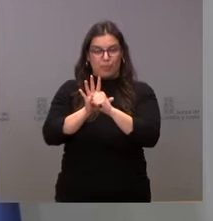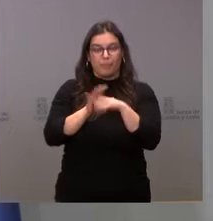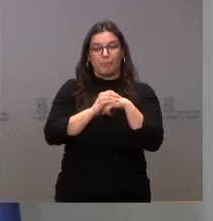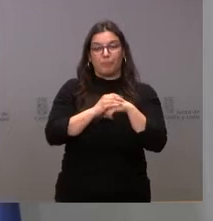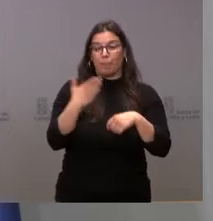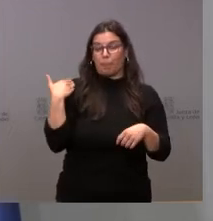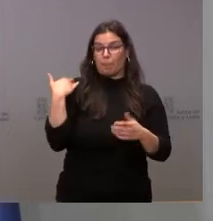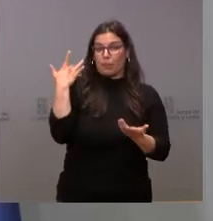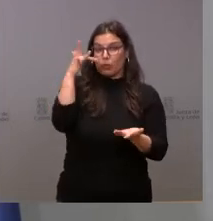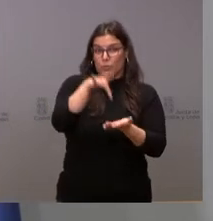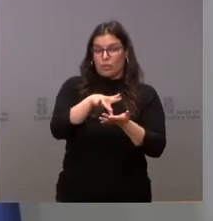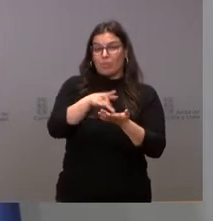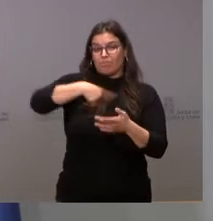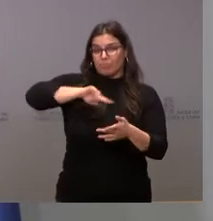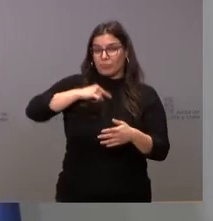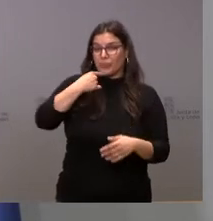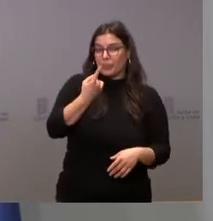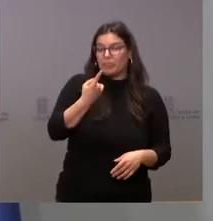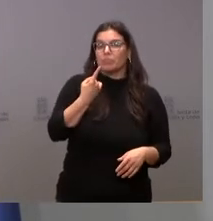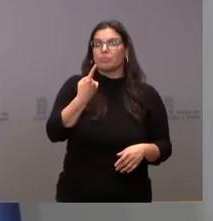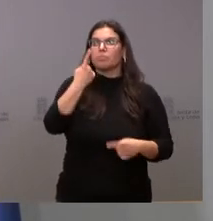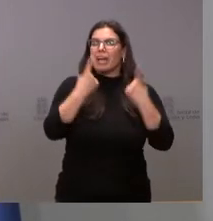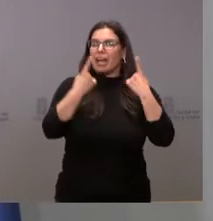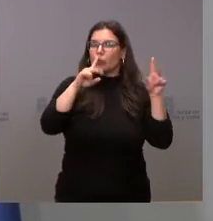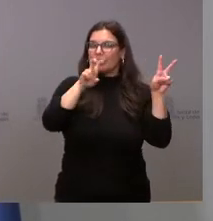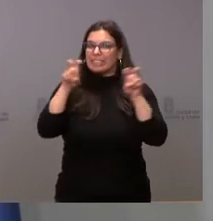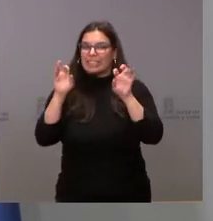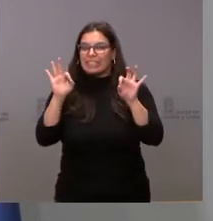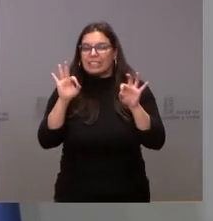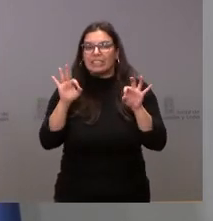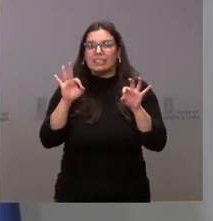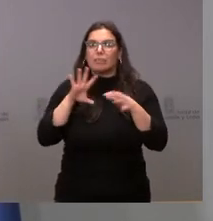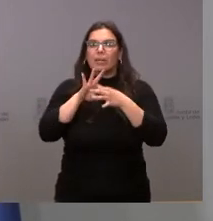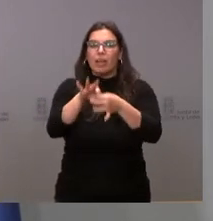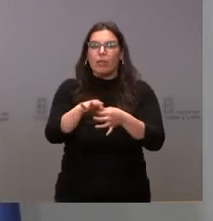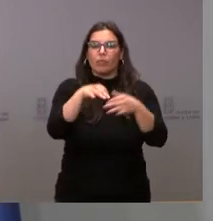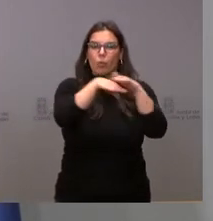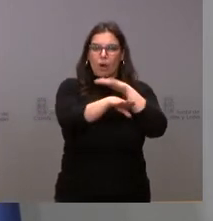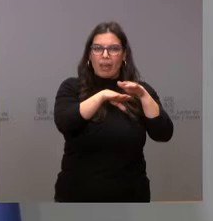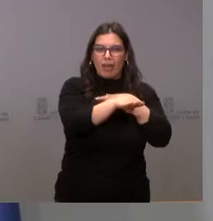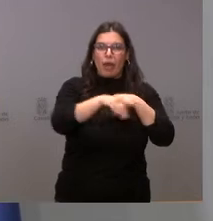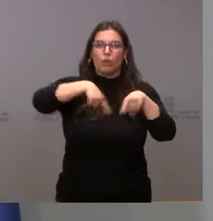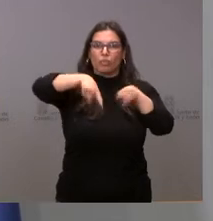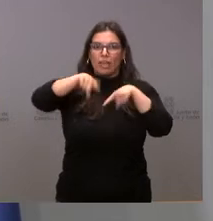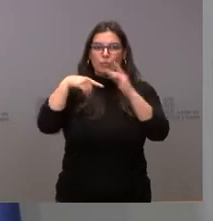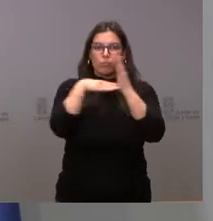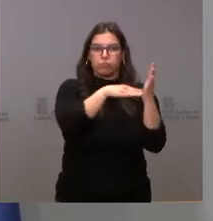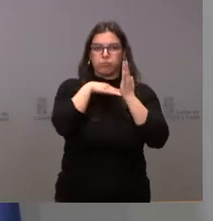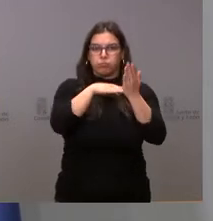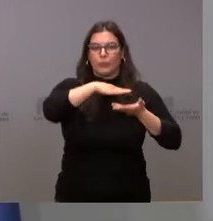otro día señalábamos algunas cuestiones en relación con el almacenamiento y el transporte de bienes